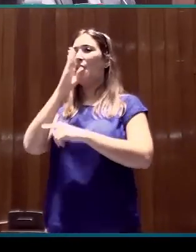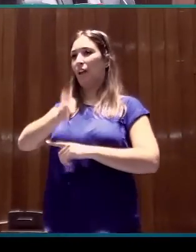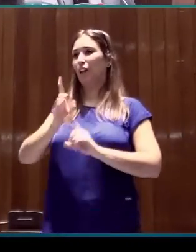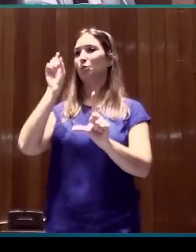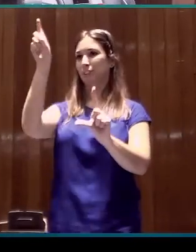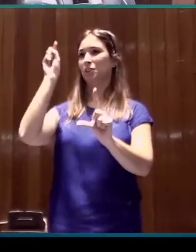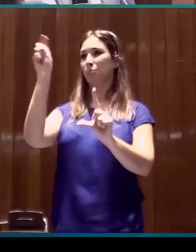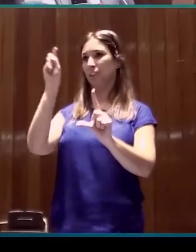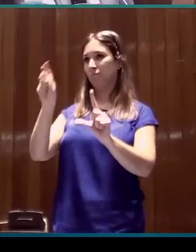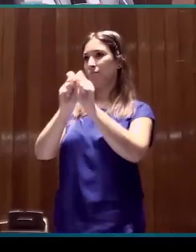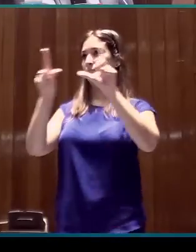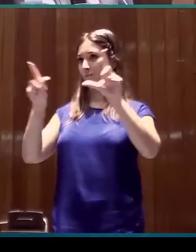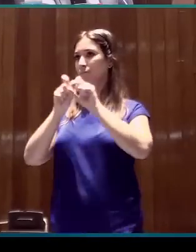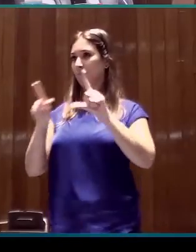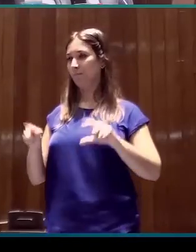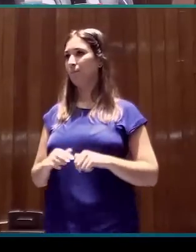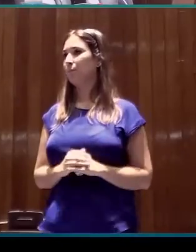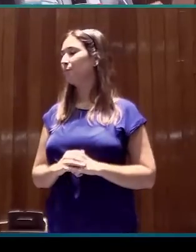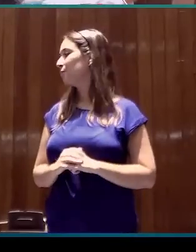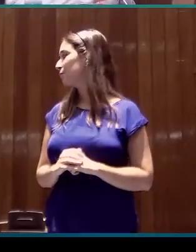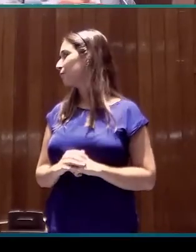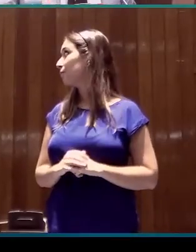en la página.